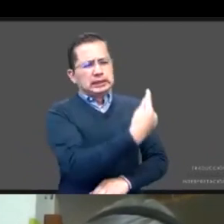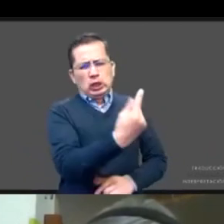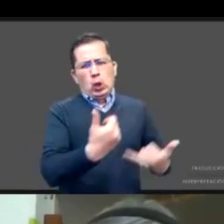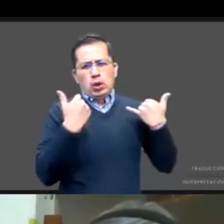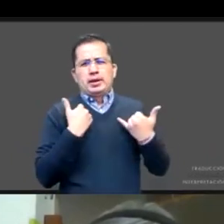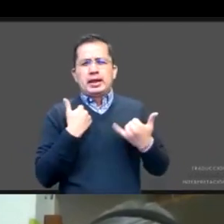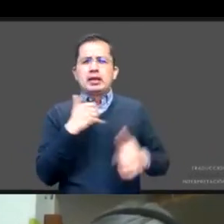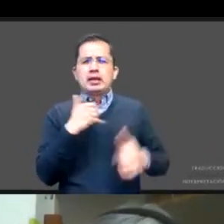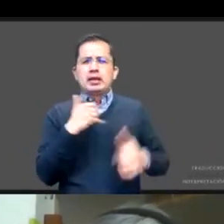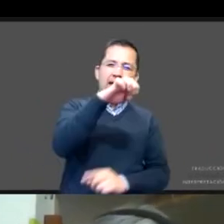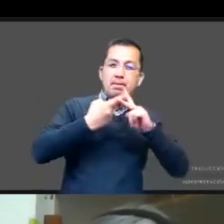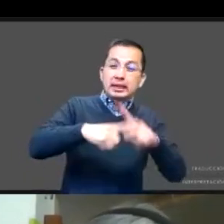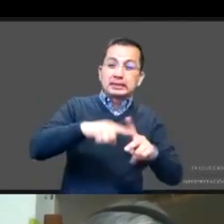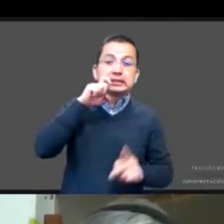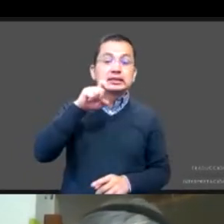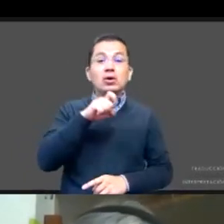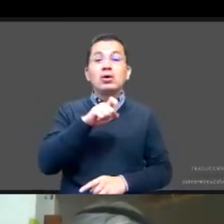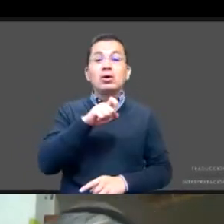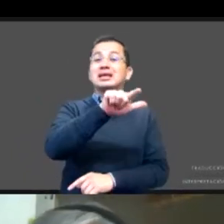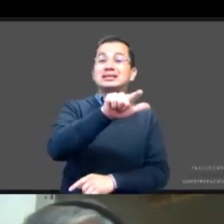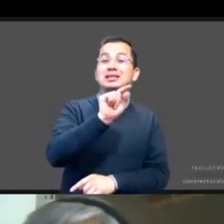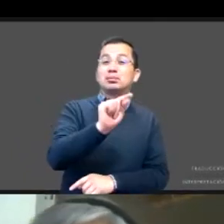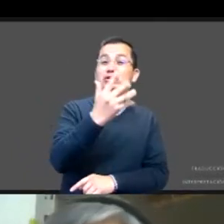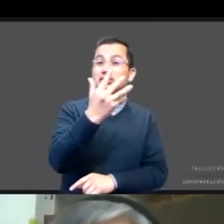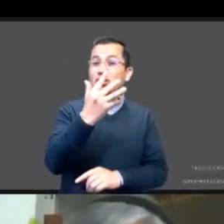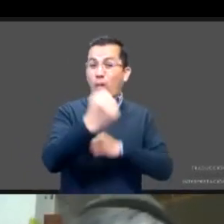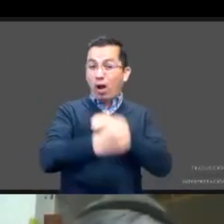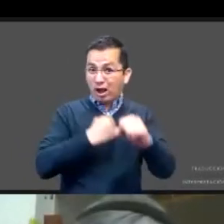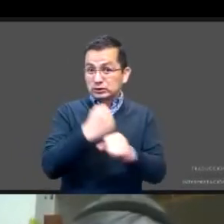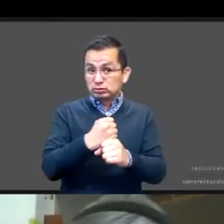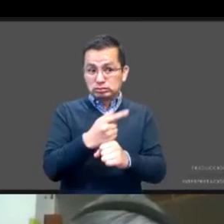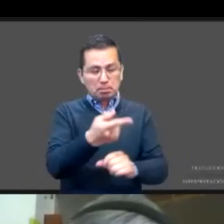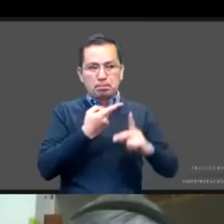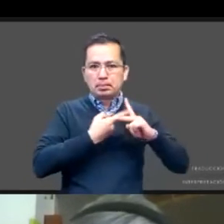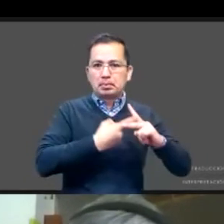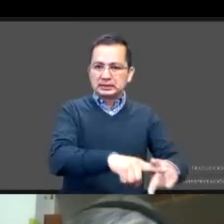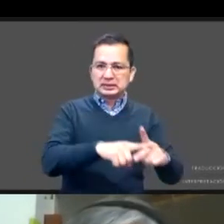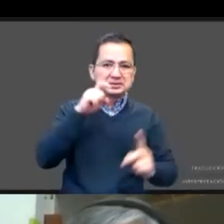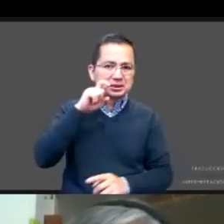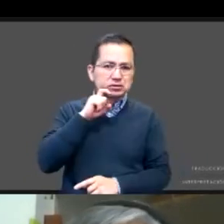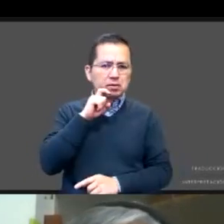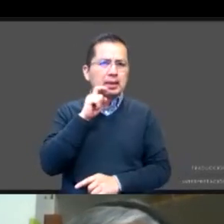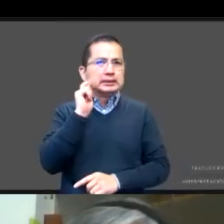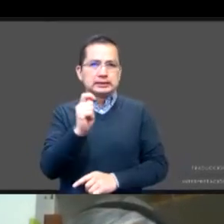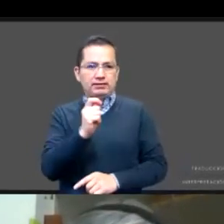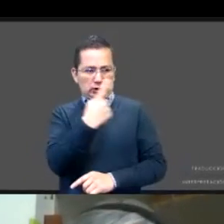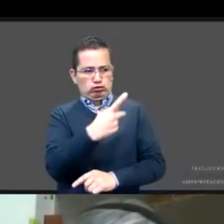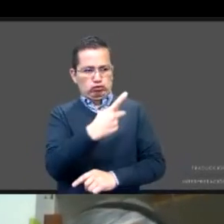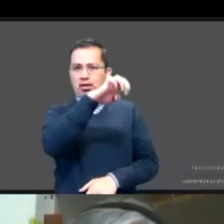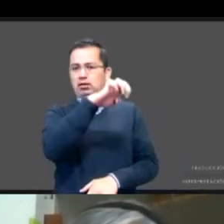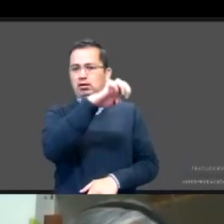nuestro país. Y no solamente que inicie en su vida sexual a temprana edad, sino que pasa